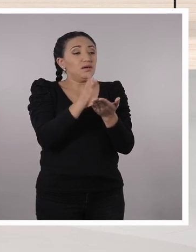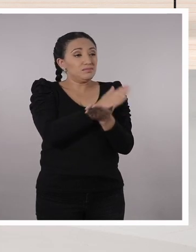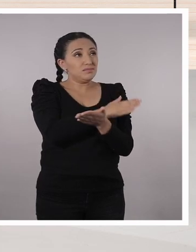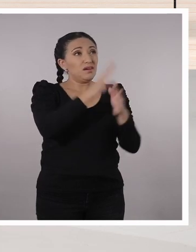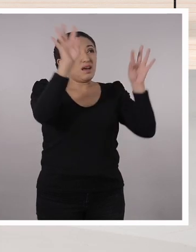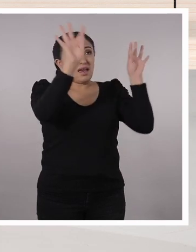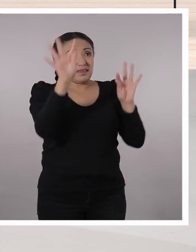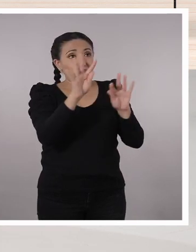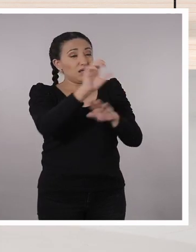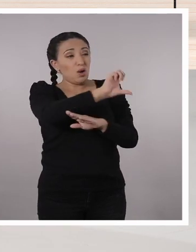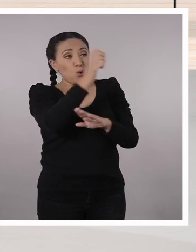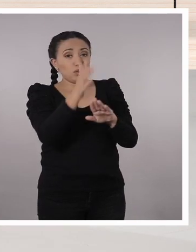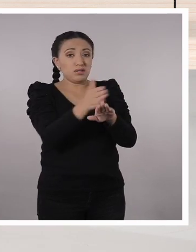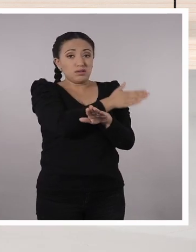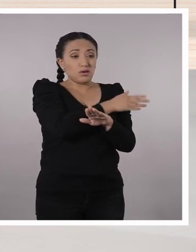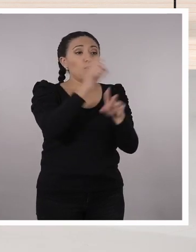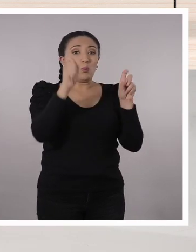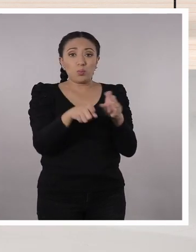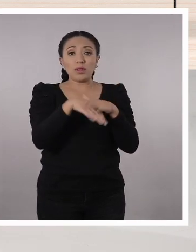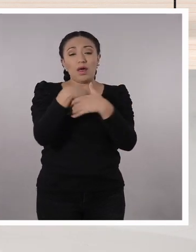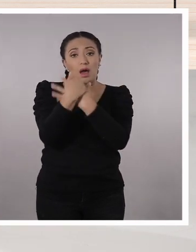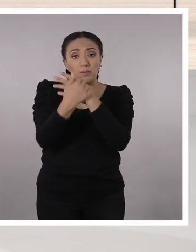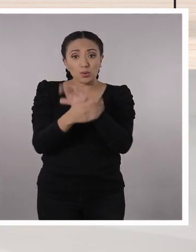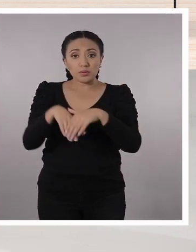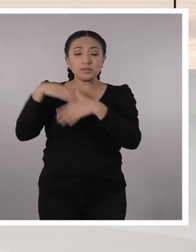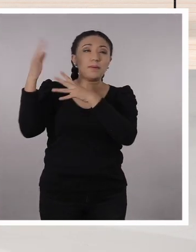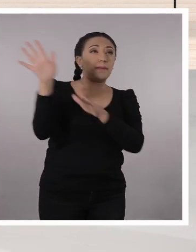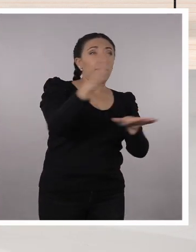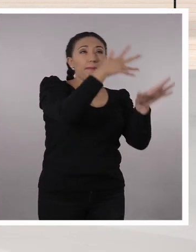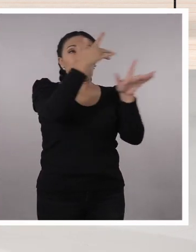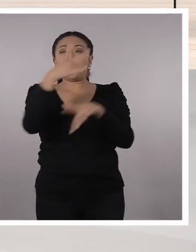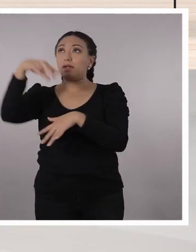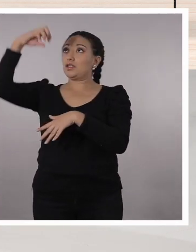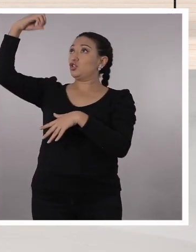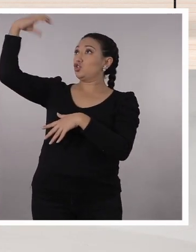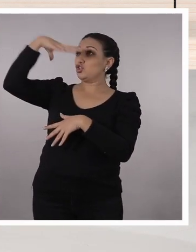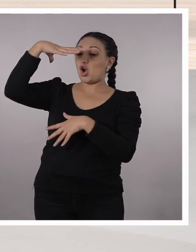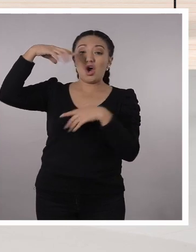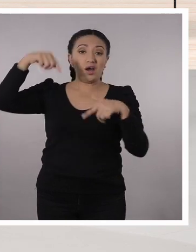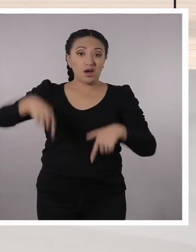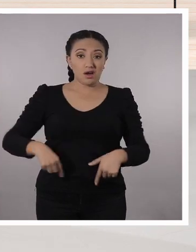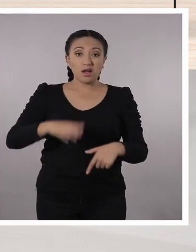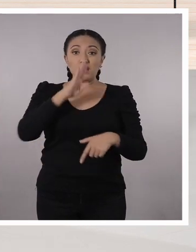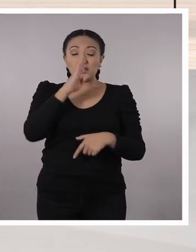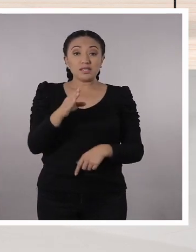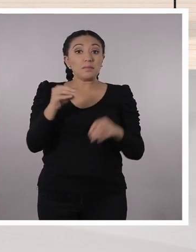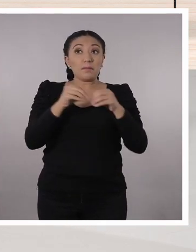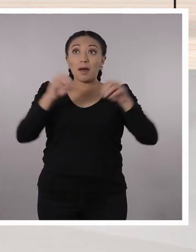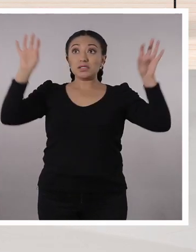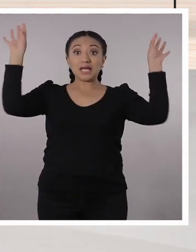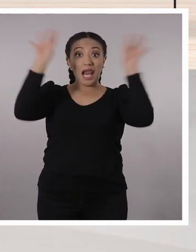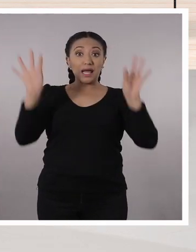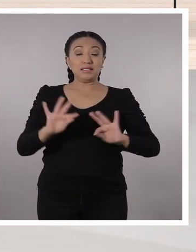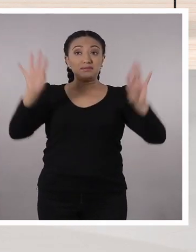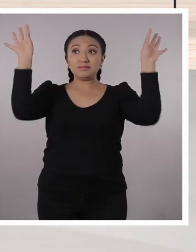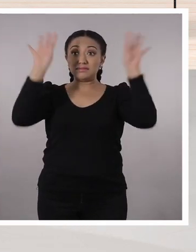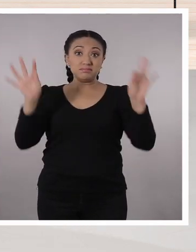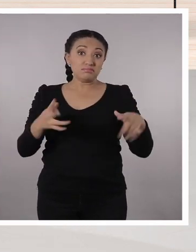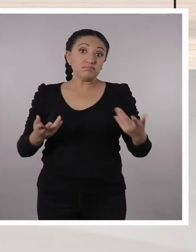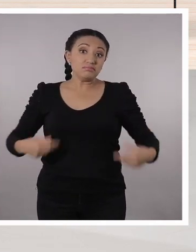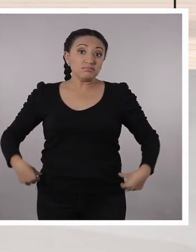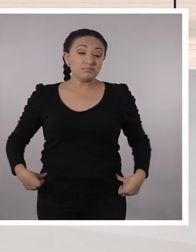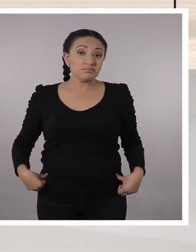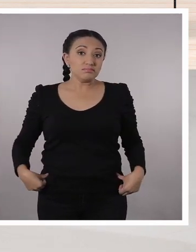fósiles, por ejemplo, y poder aprovechar el agua, aprovechar el viento o el sol que aquí tenemos todo el año para